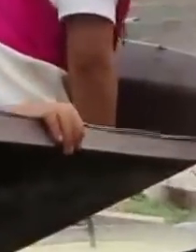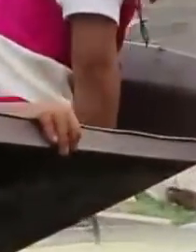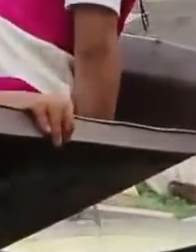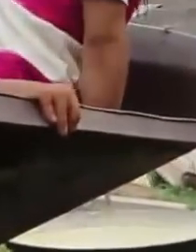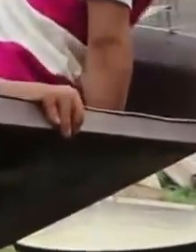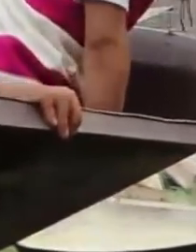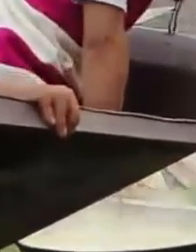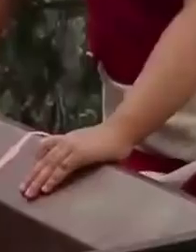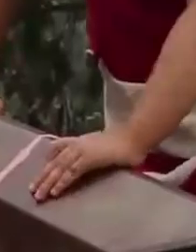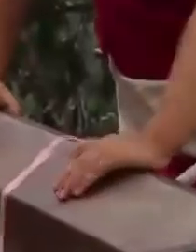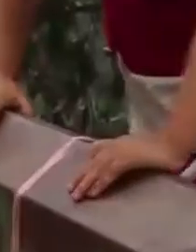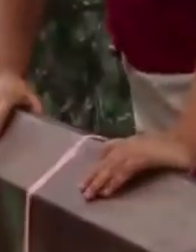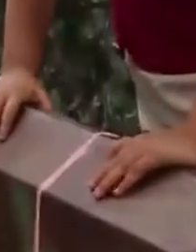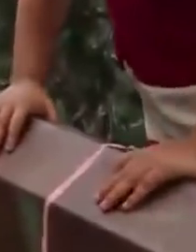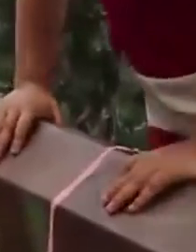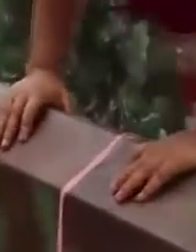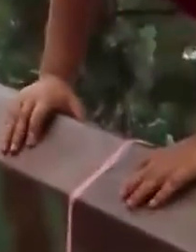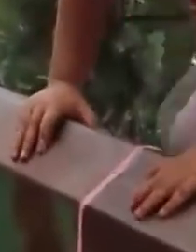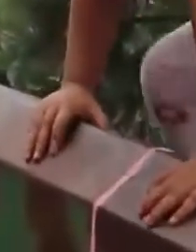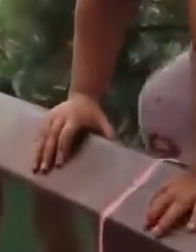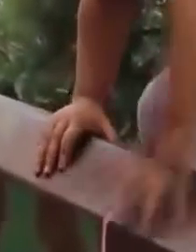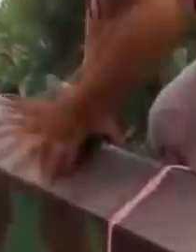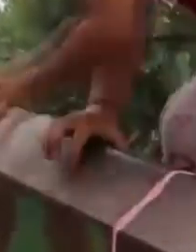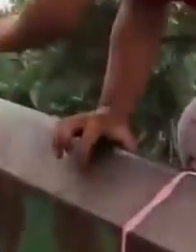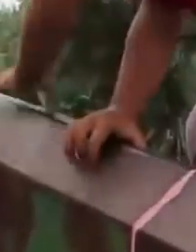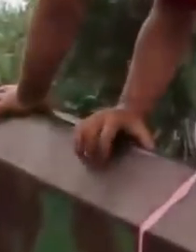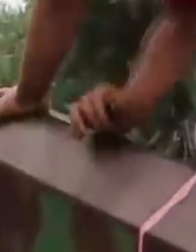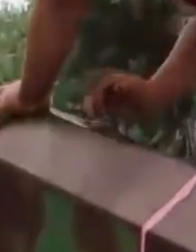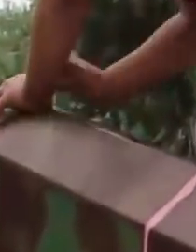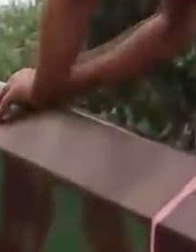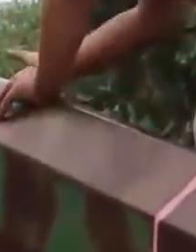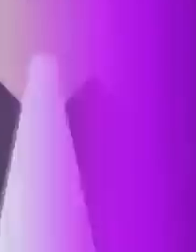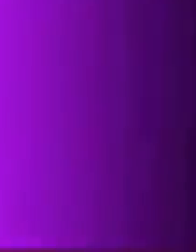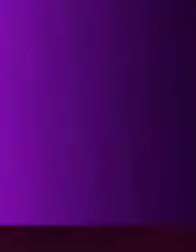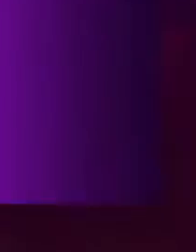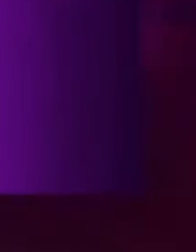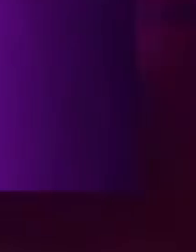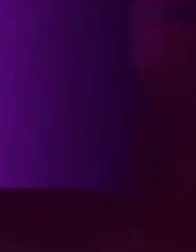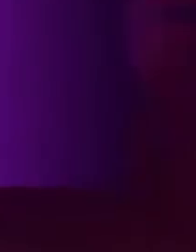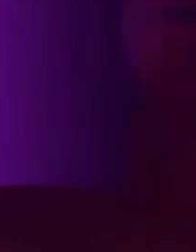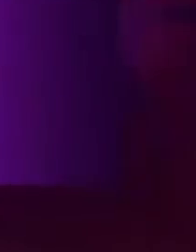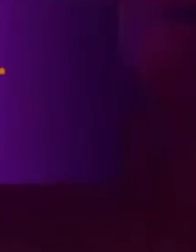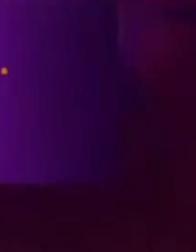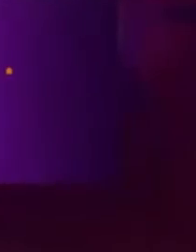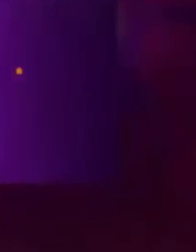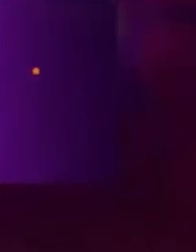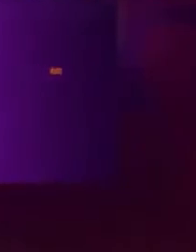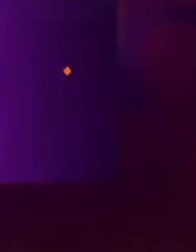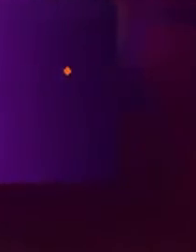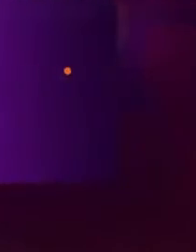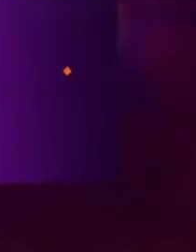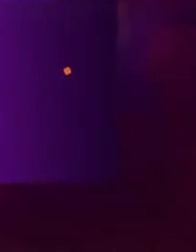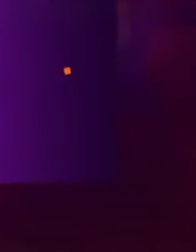su alimentación. Cuando ocupo que alguien me los cuide, pues de ahí se paga. Hagamos que suceda. Un